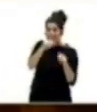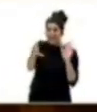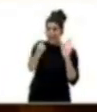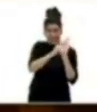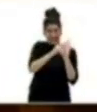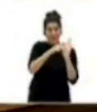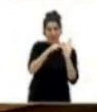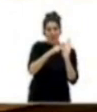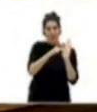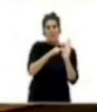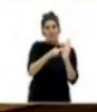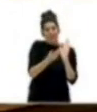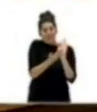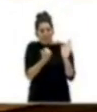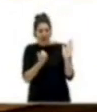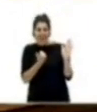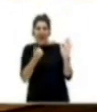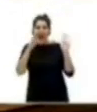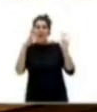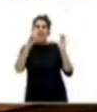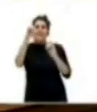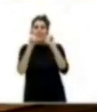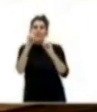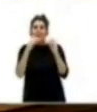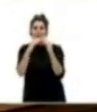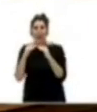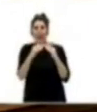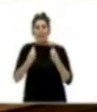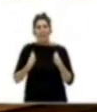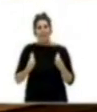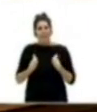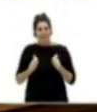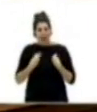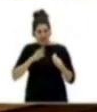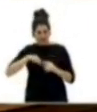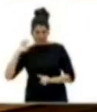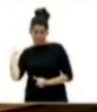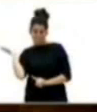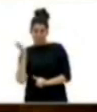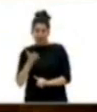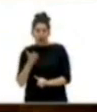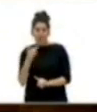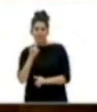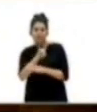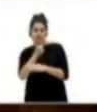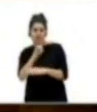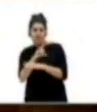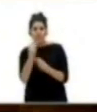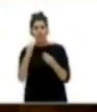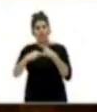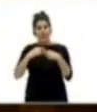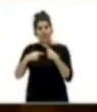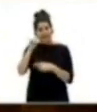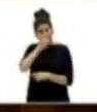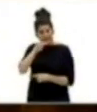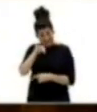que dejó fuera de la regulación al 90% de las viviendas, traicionando y engañando a muchas familias canarias, para las que estas